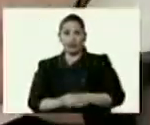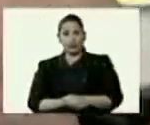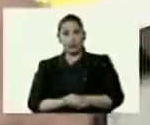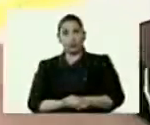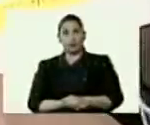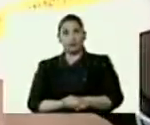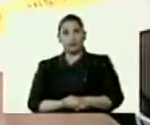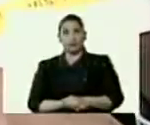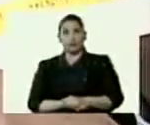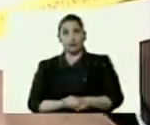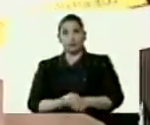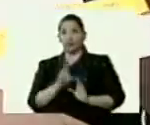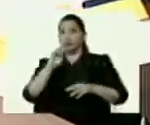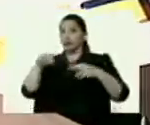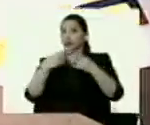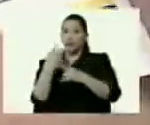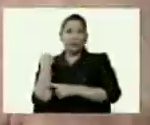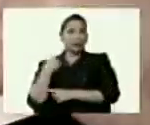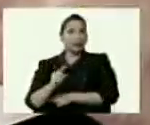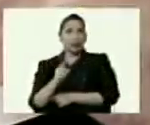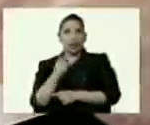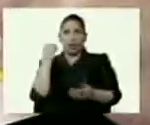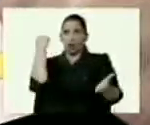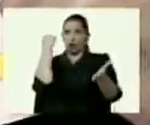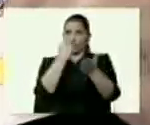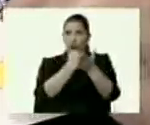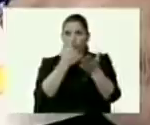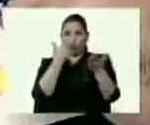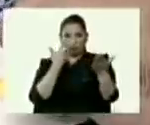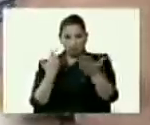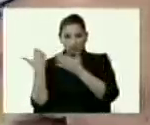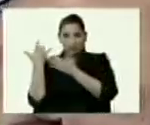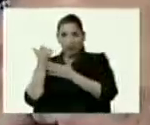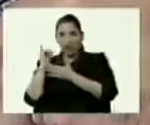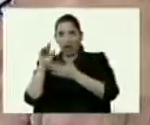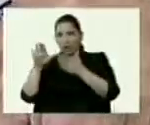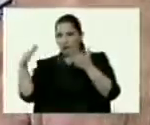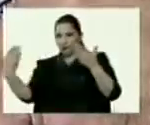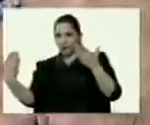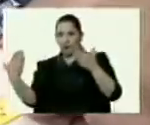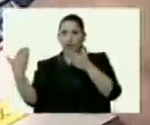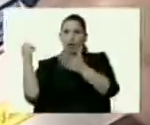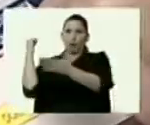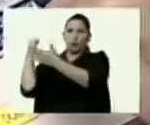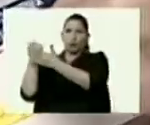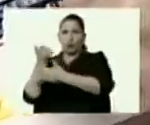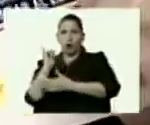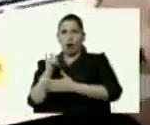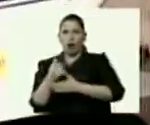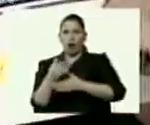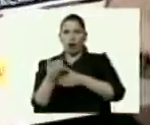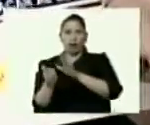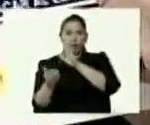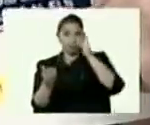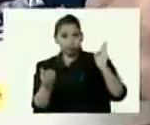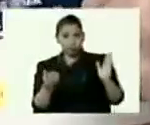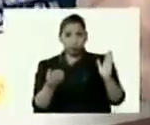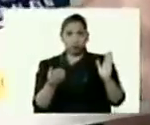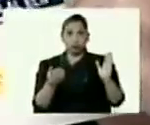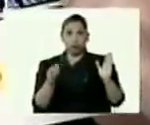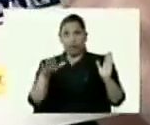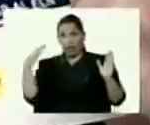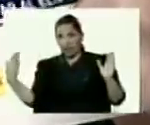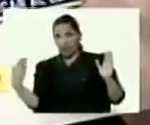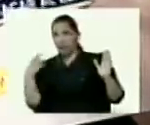Estratégico Operacional, nunca tienen escudo, aquí le colocan un escudo. Resulta que, dice confidencial,